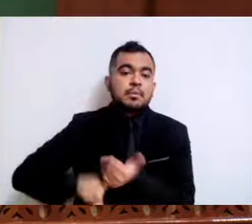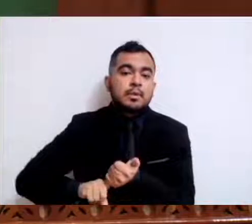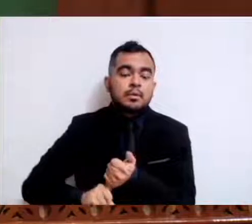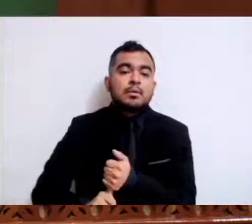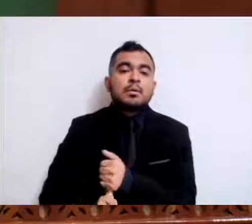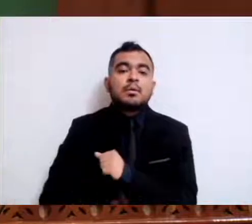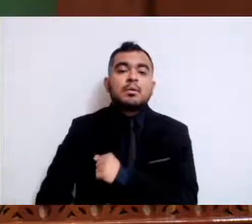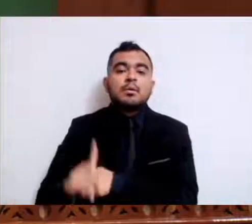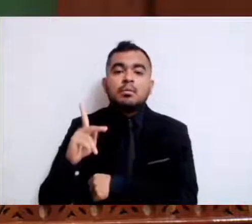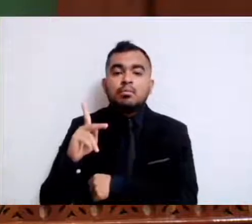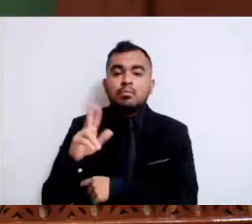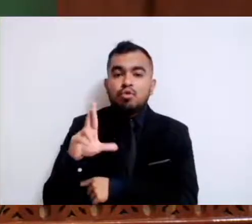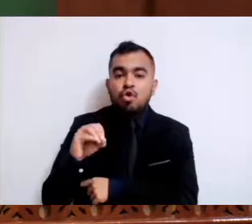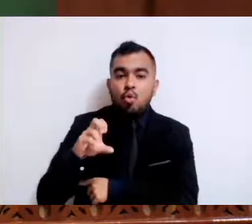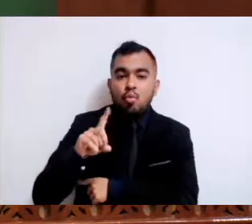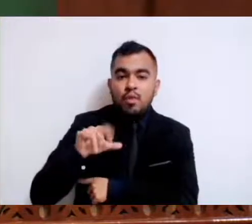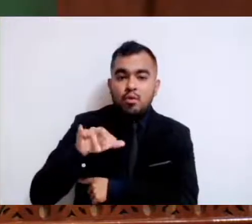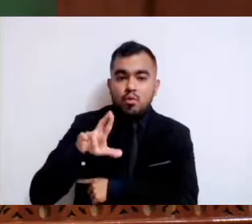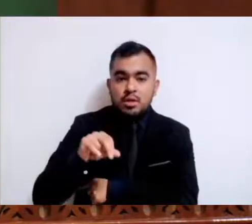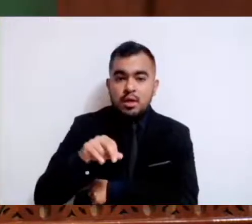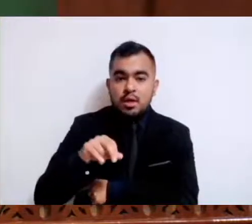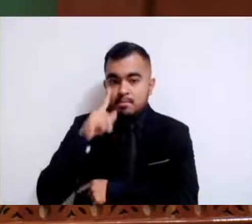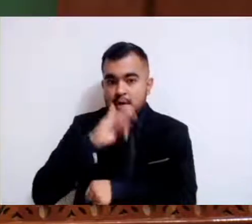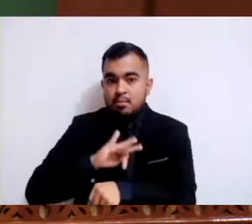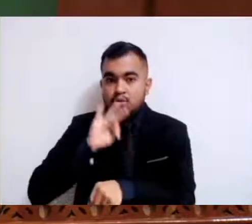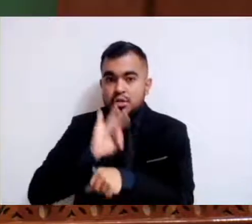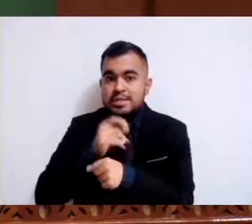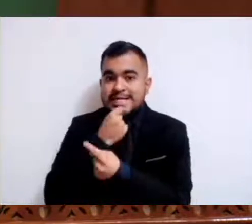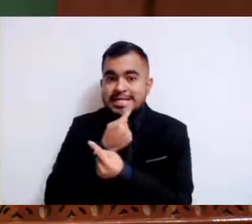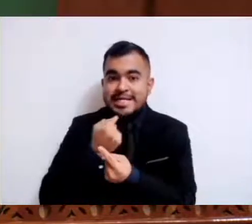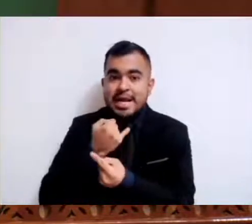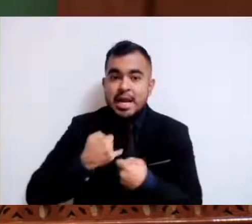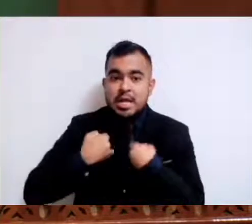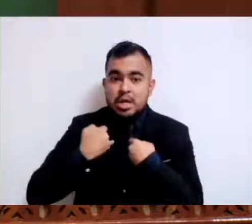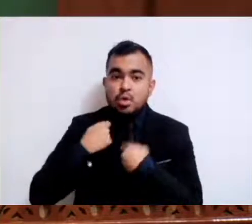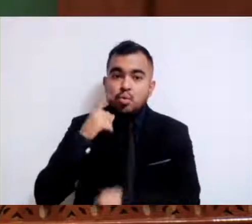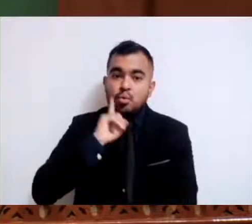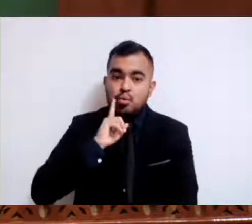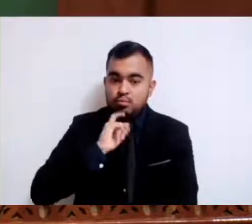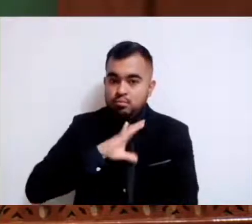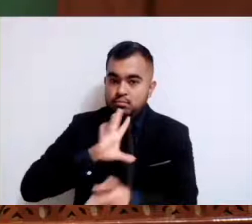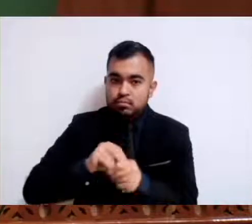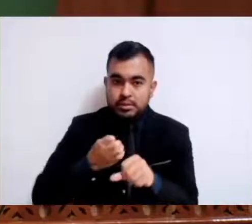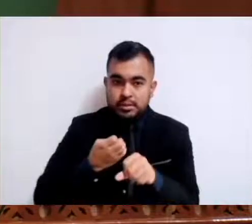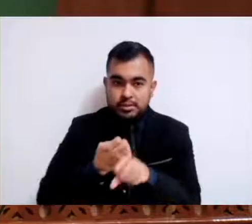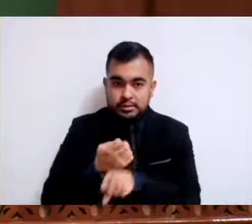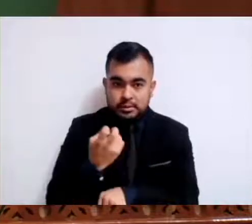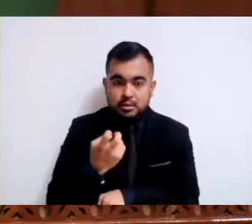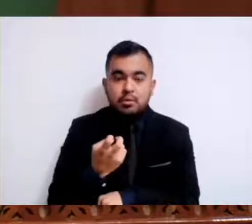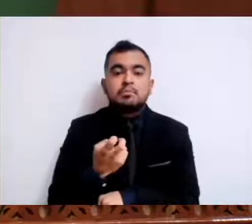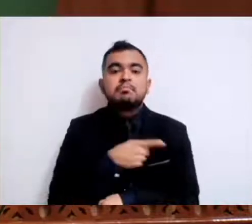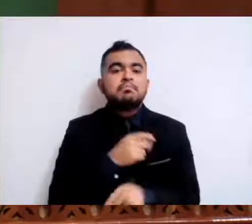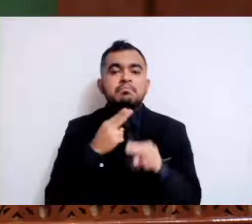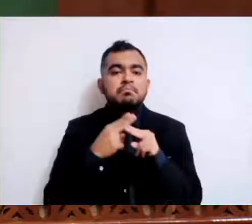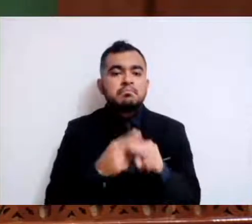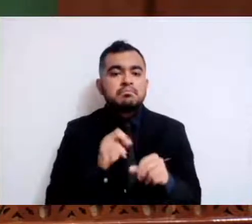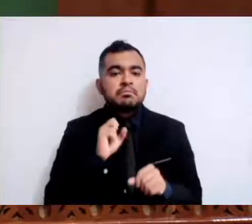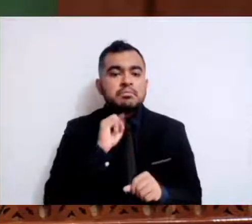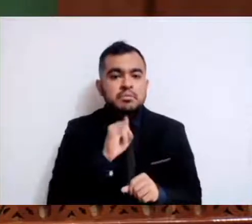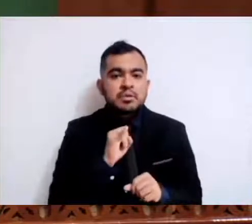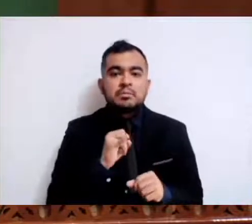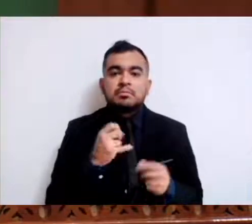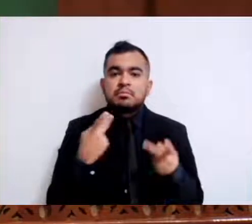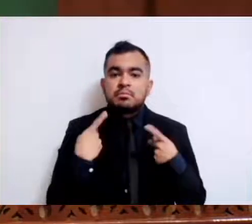de Niñas, Niños y Adolescentes Estatal, toda vez que han cumplido con el personal, infraestructura,